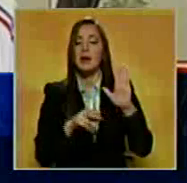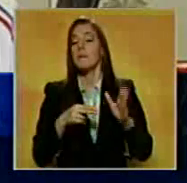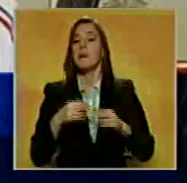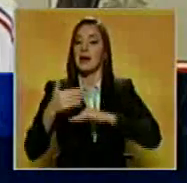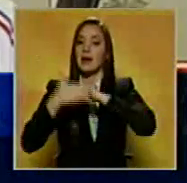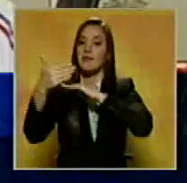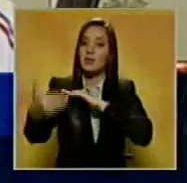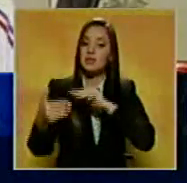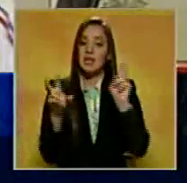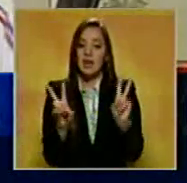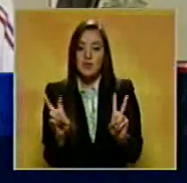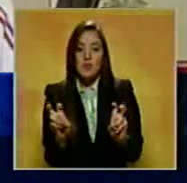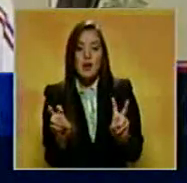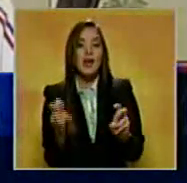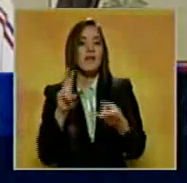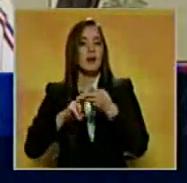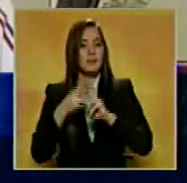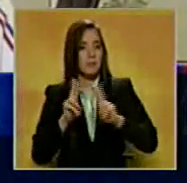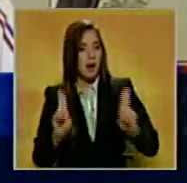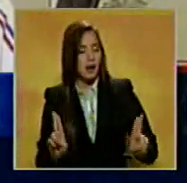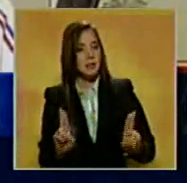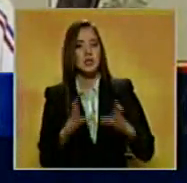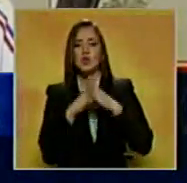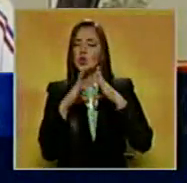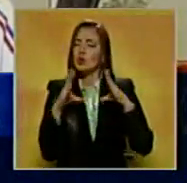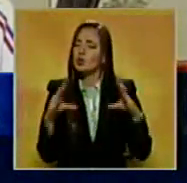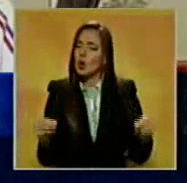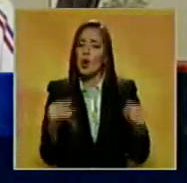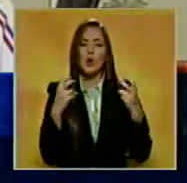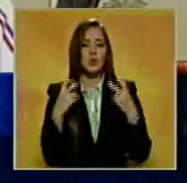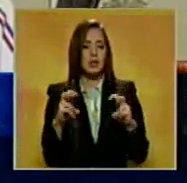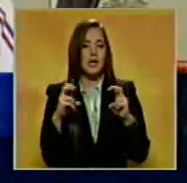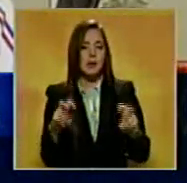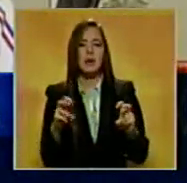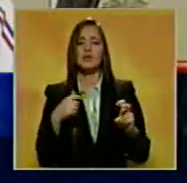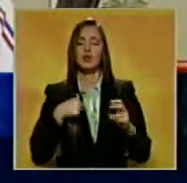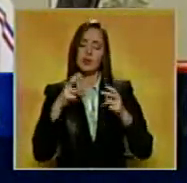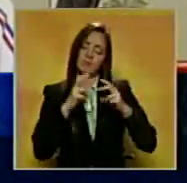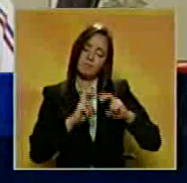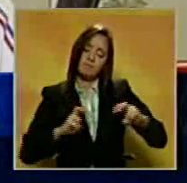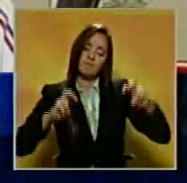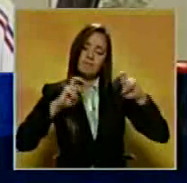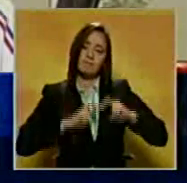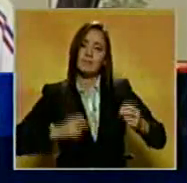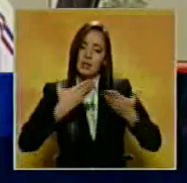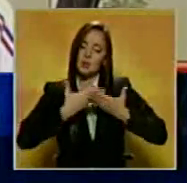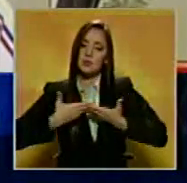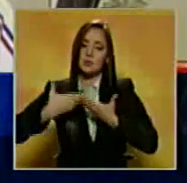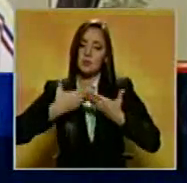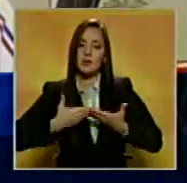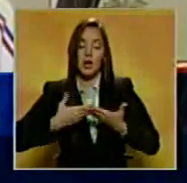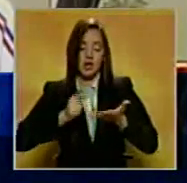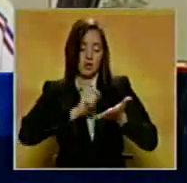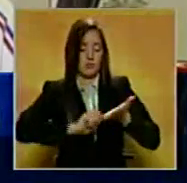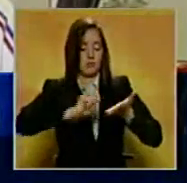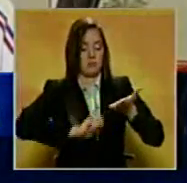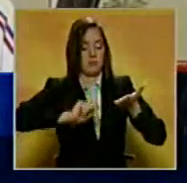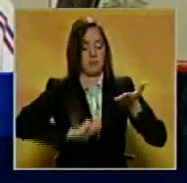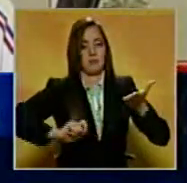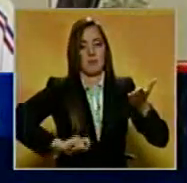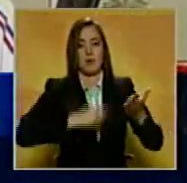frontera de paz. Todos estos temas yo los he trabajado todos estos días muy bien y llevo propuestas concretas.